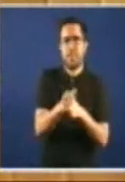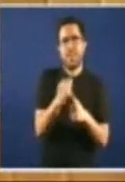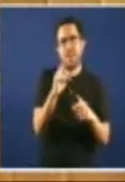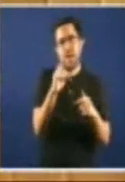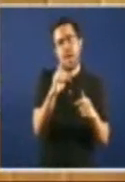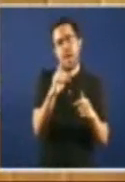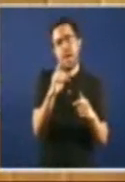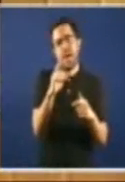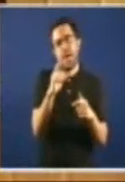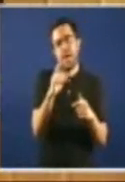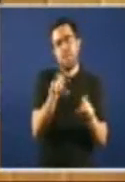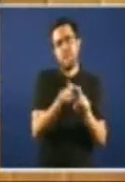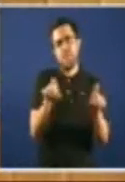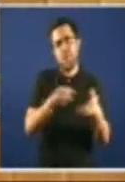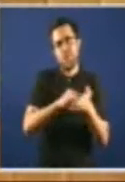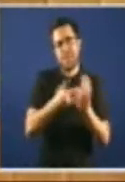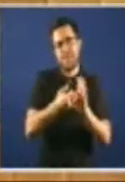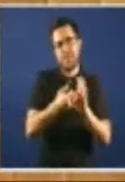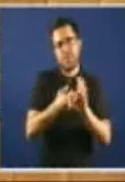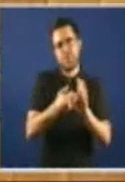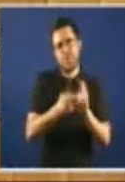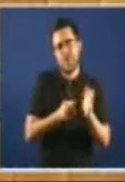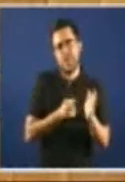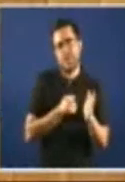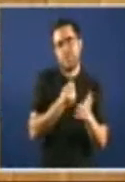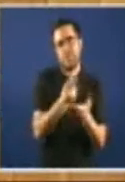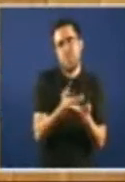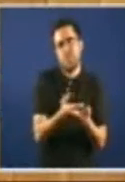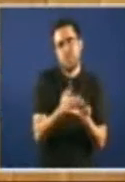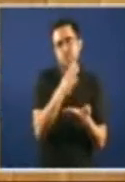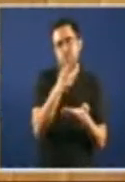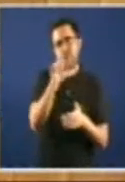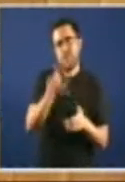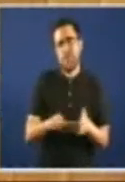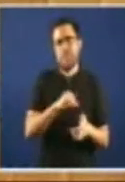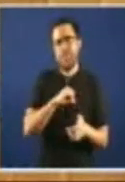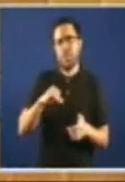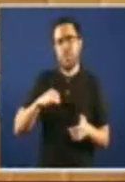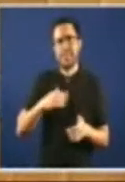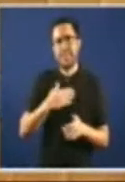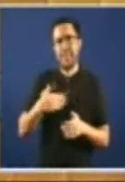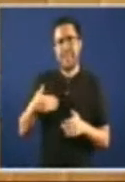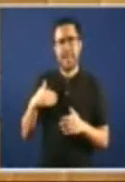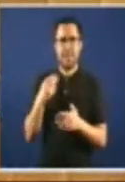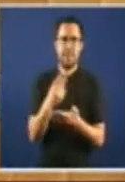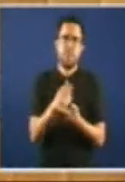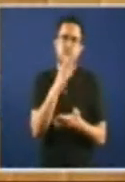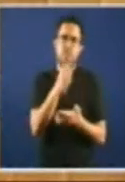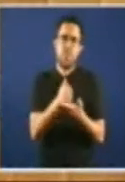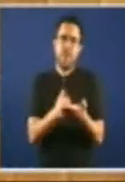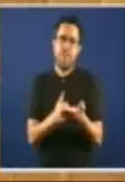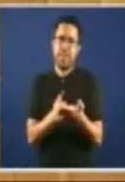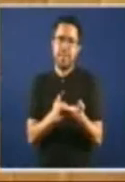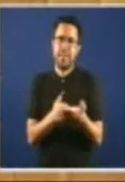Propostos Por investidores Particulares Que propoñan Investir Nunha parte Do capital E nos engadimos Ou